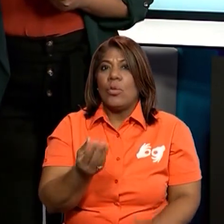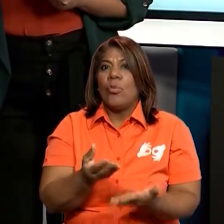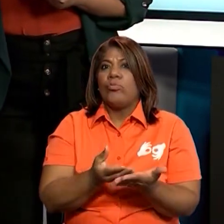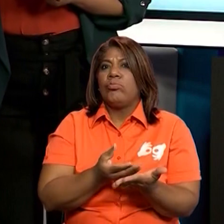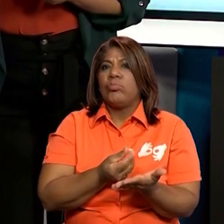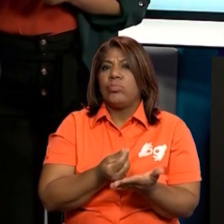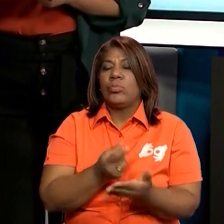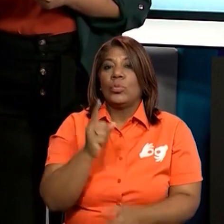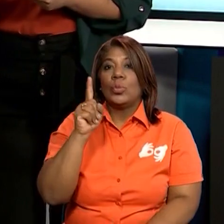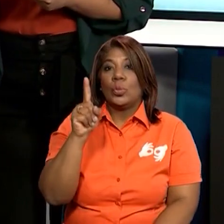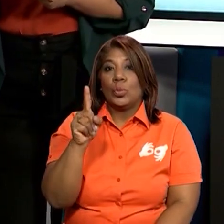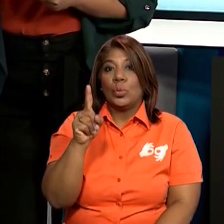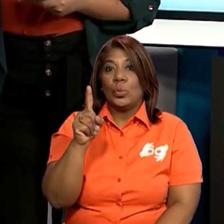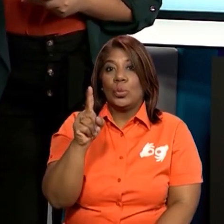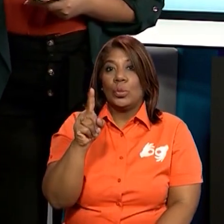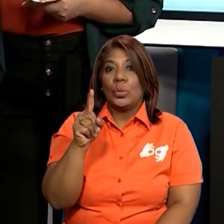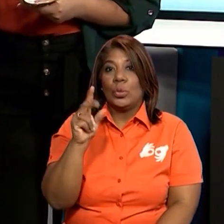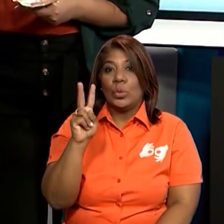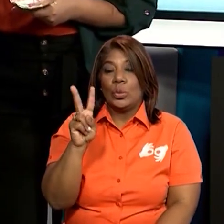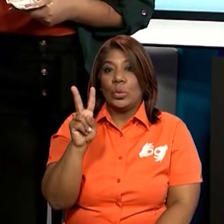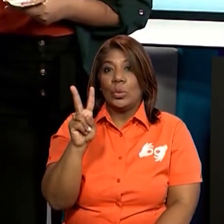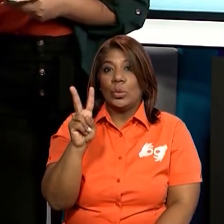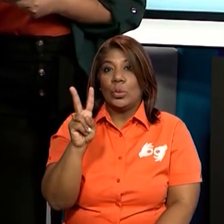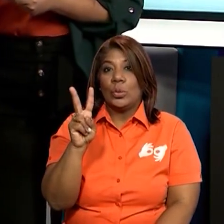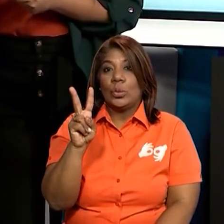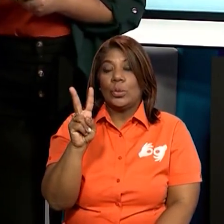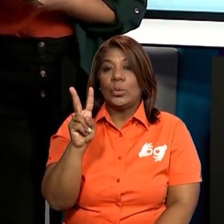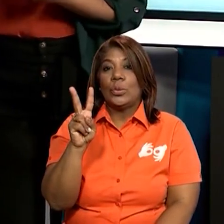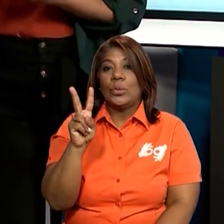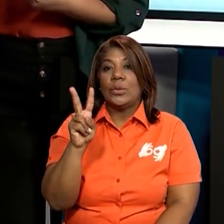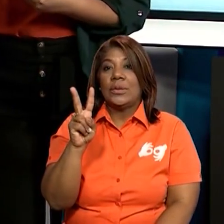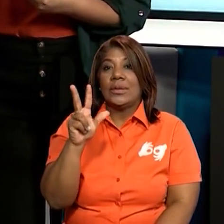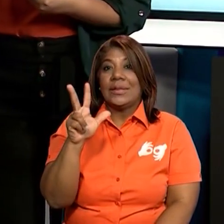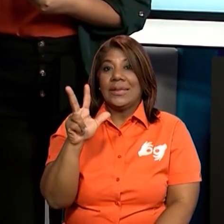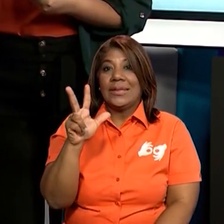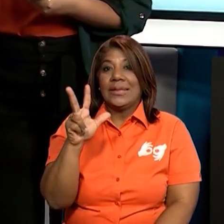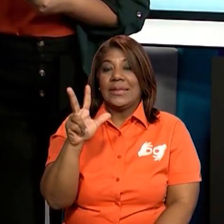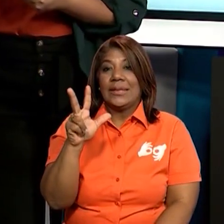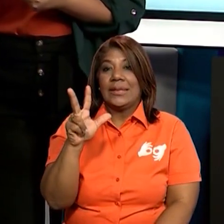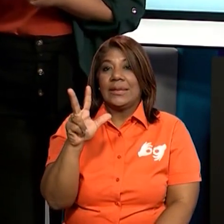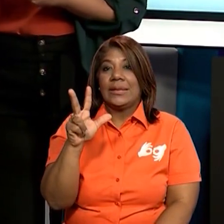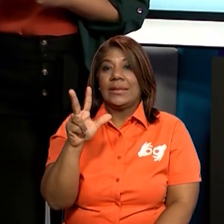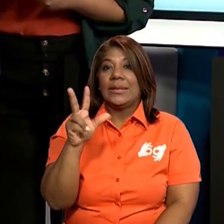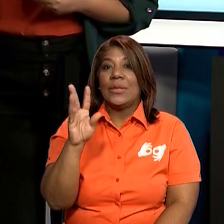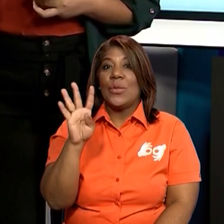chicos. Uno. Uno. Dos. Tres.